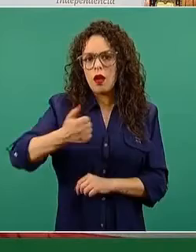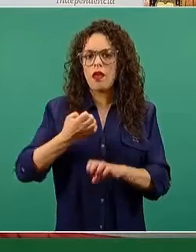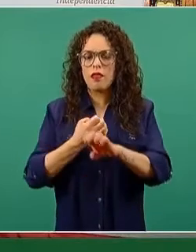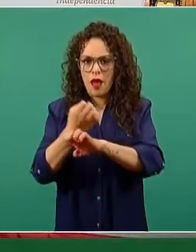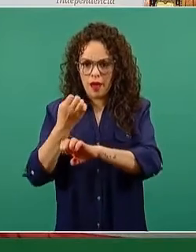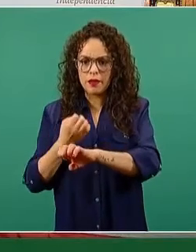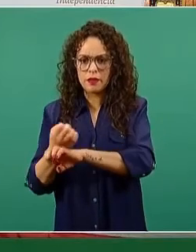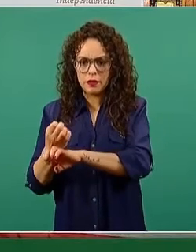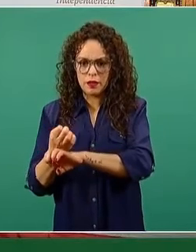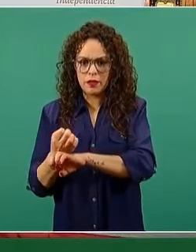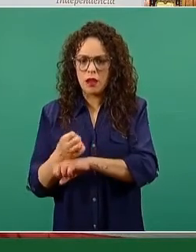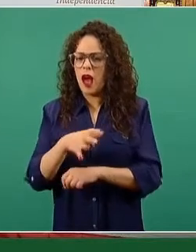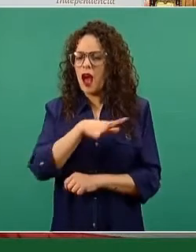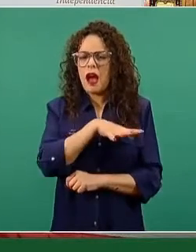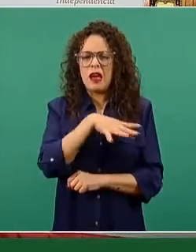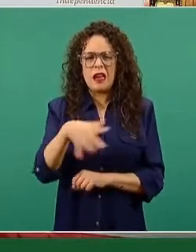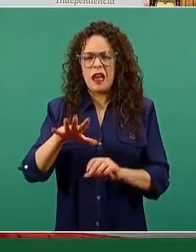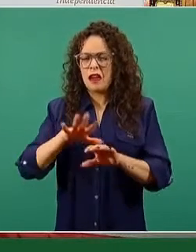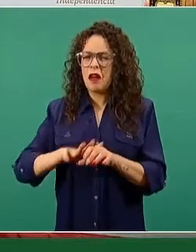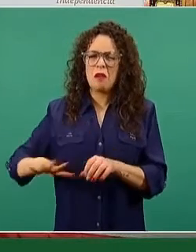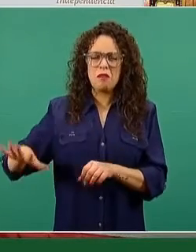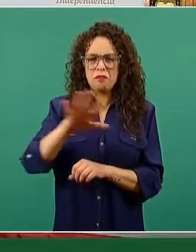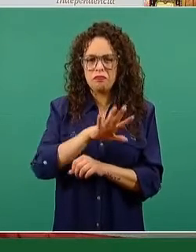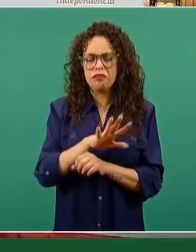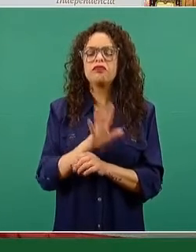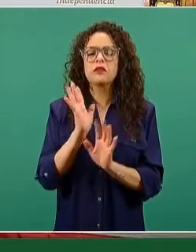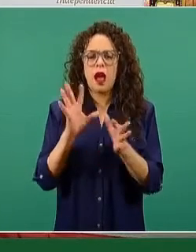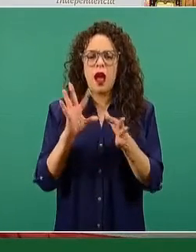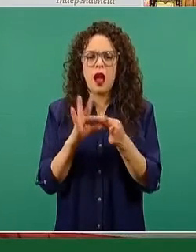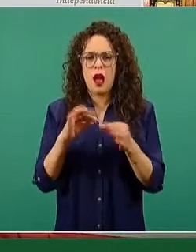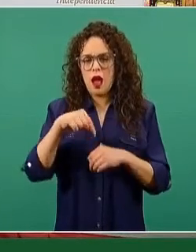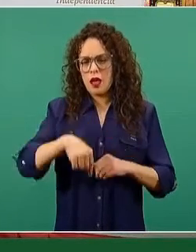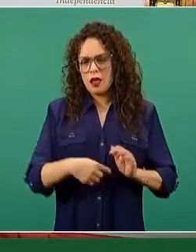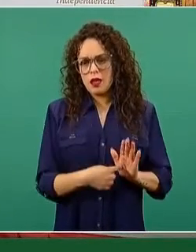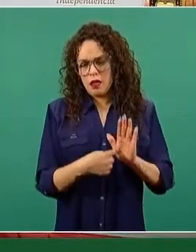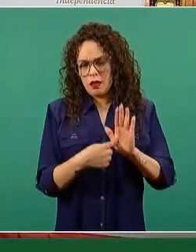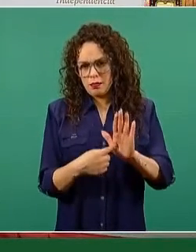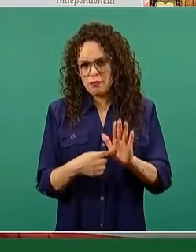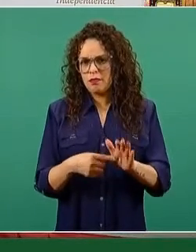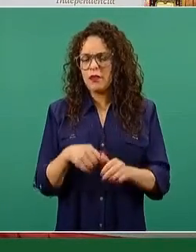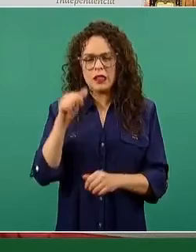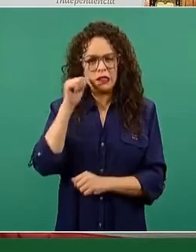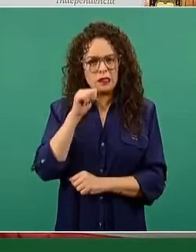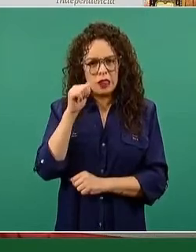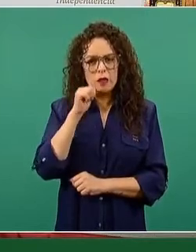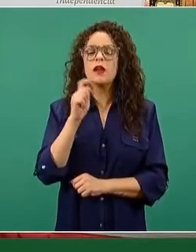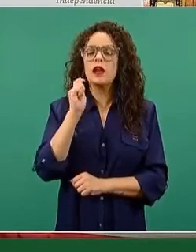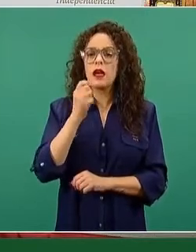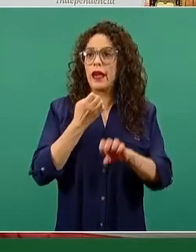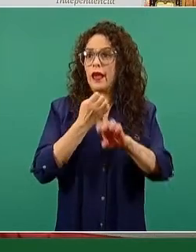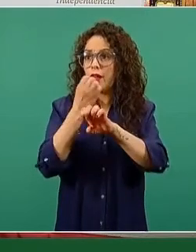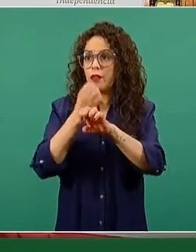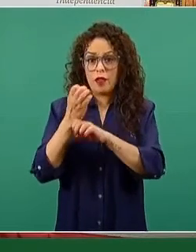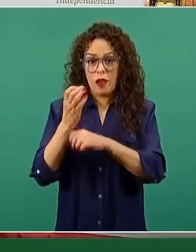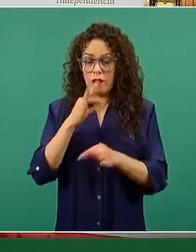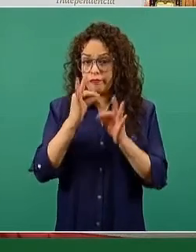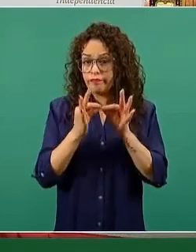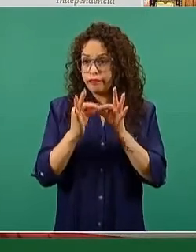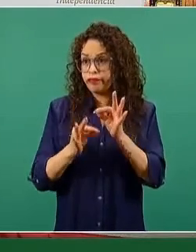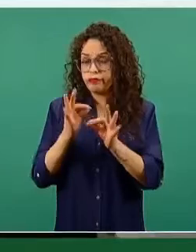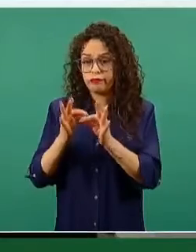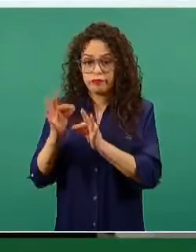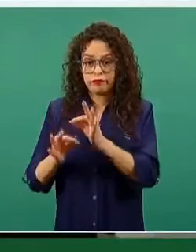solamente de manera general. esto también ya se ha comentado, realmente todas o prácticamente todas las entidades han tenido esta